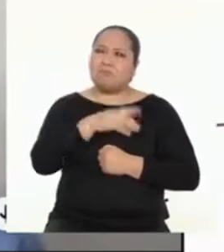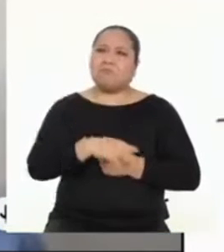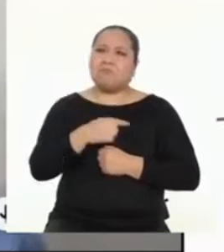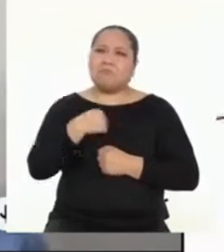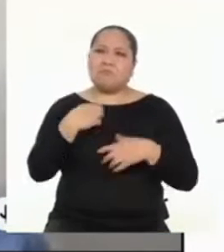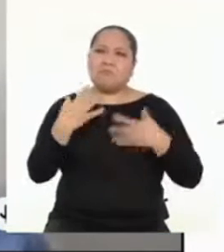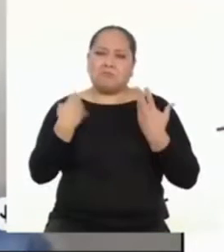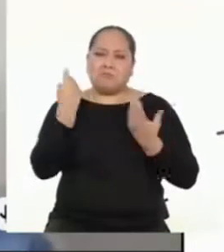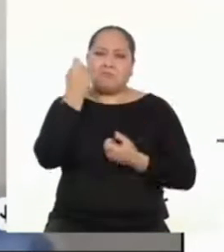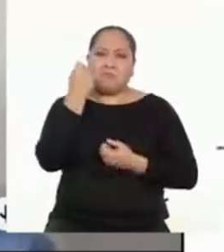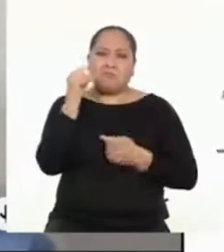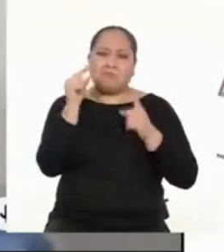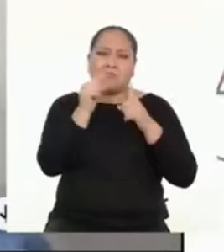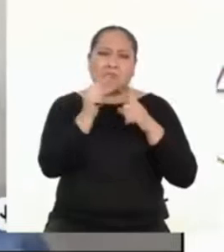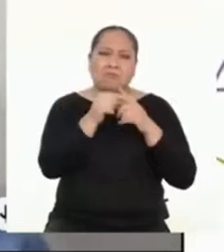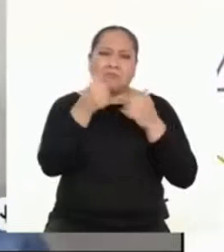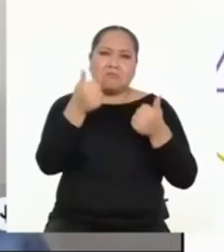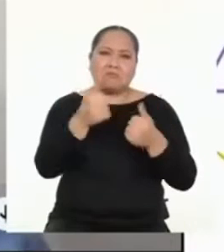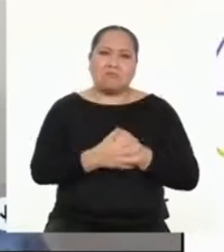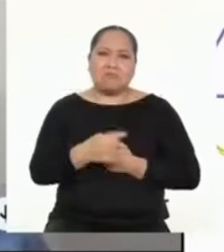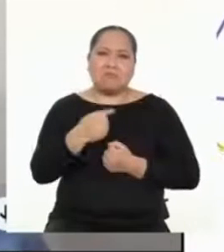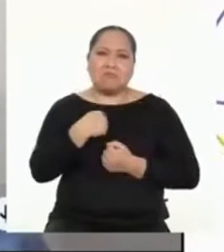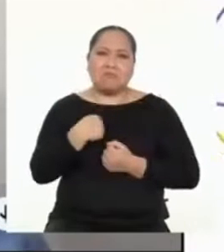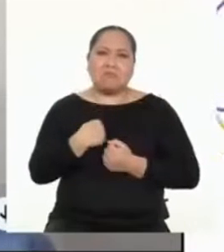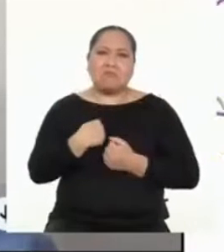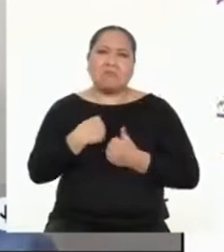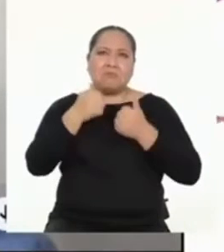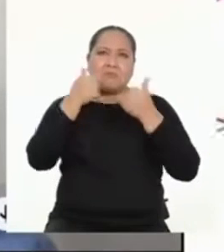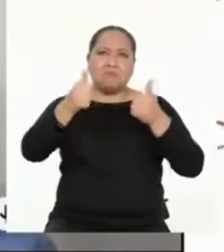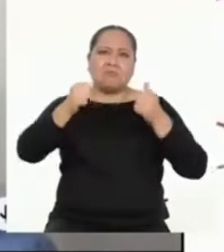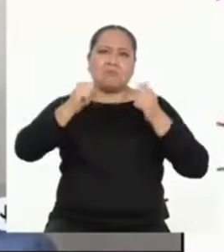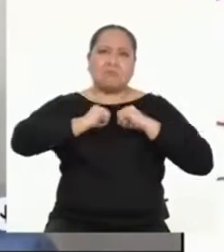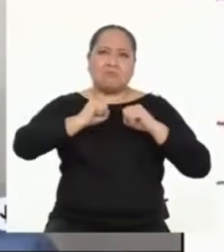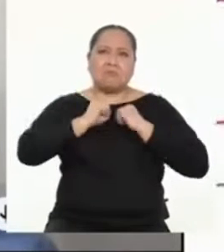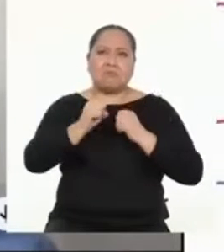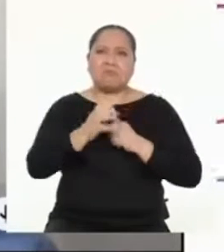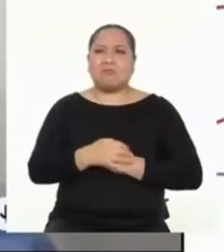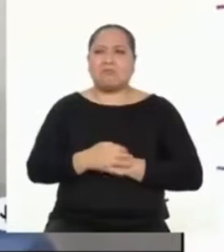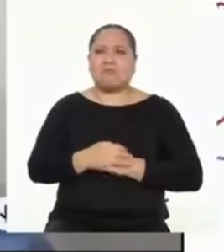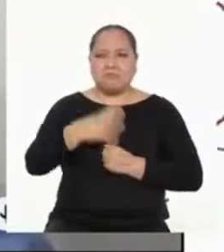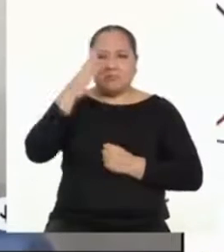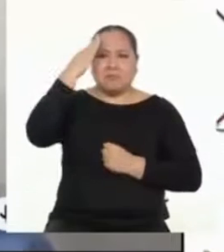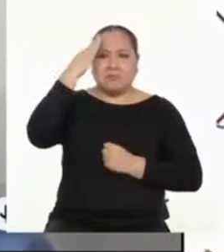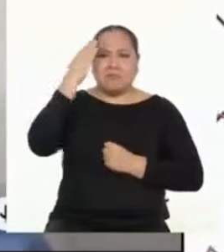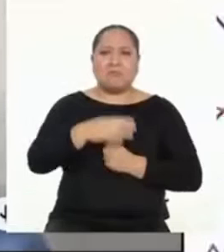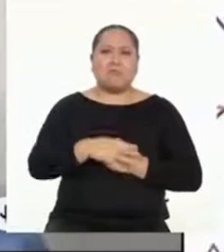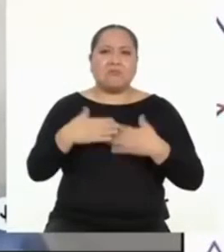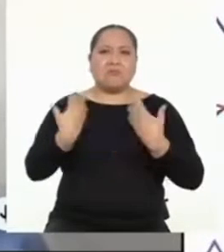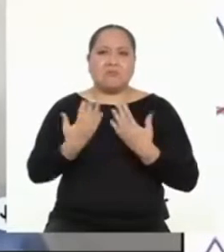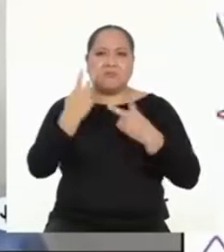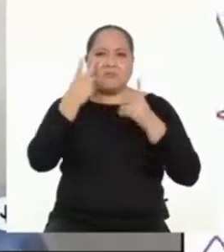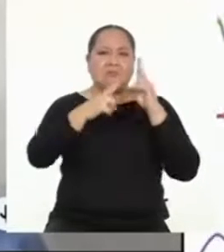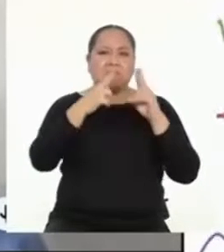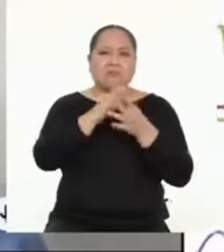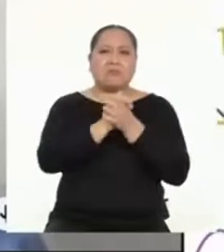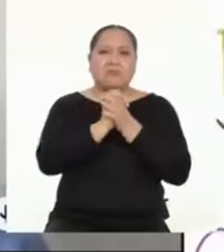puedo comprender las palabras muy bien y se me hacen muy bien los deportes. Y también sé que puedo contar con todos mis amigos